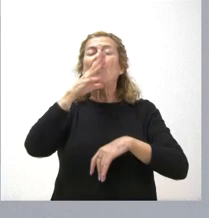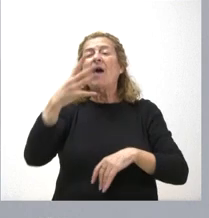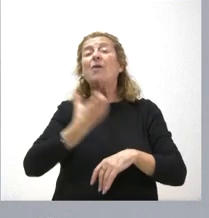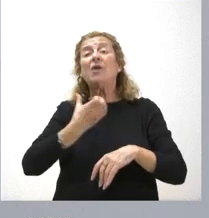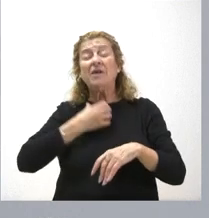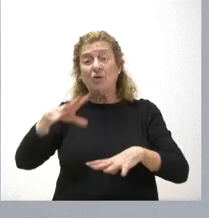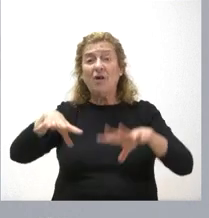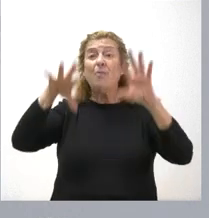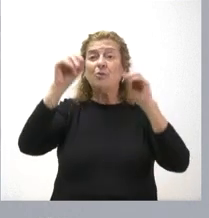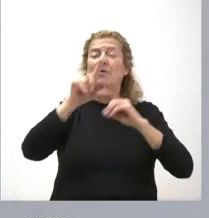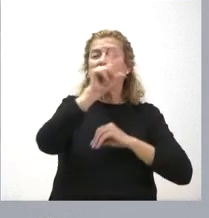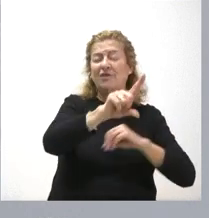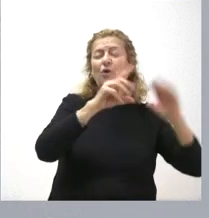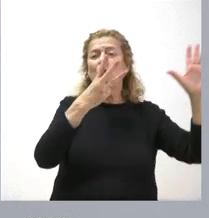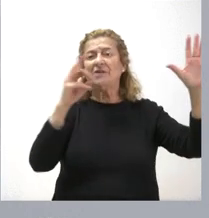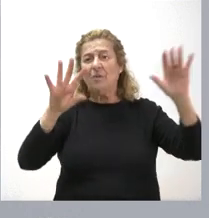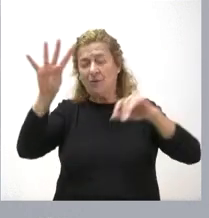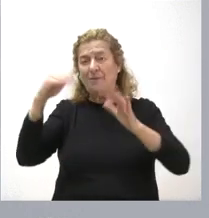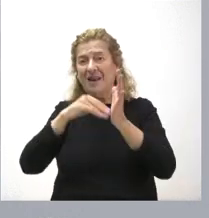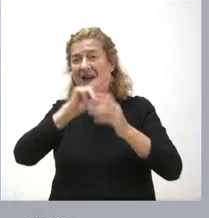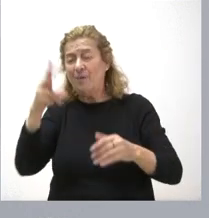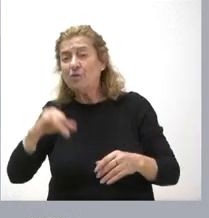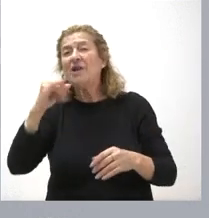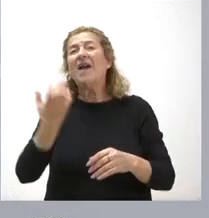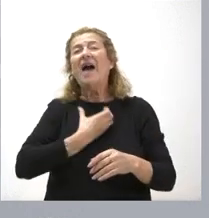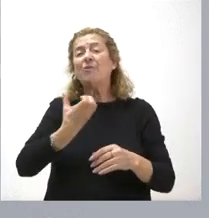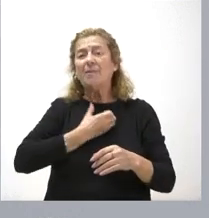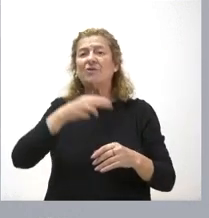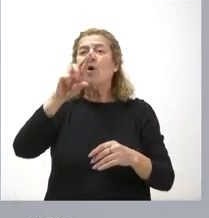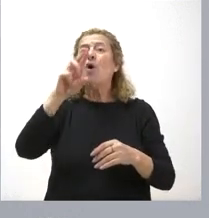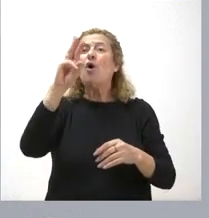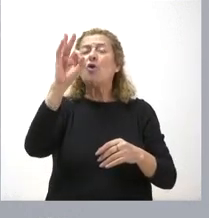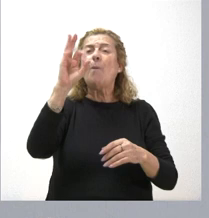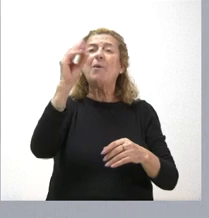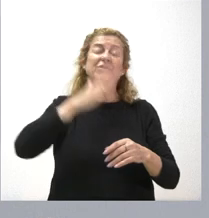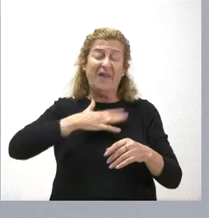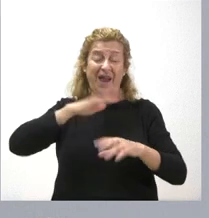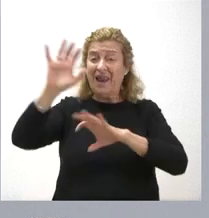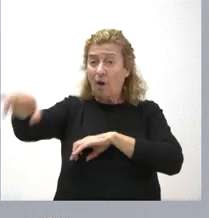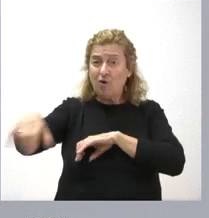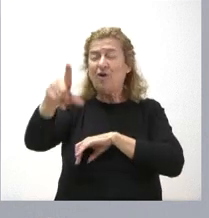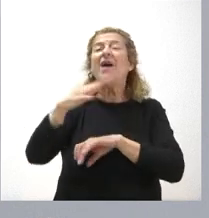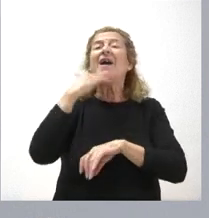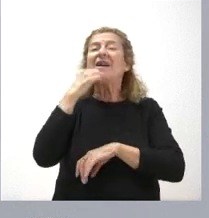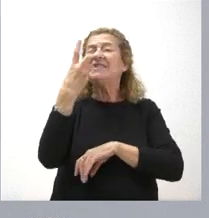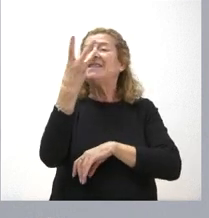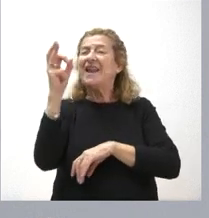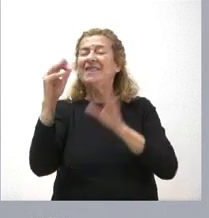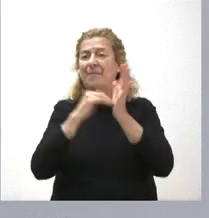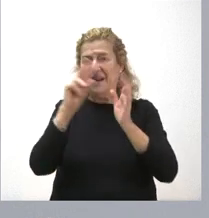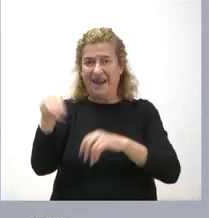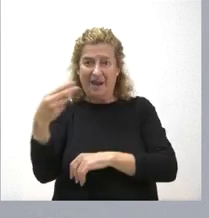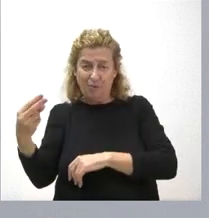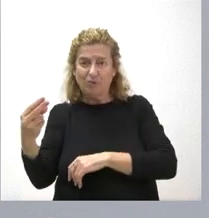148.000 euros y al Ayuntamiento de Roperuelos del Páramo en León algo más de 30.000 euros.